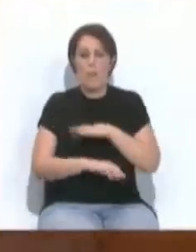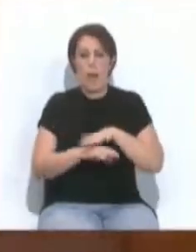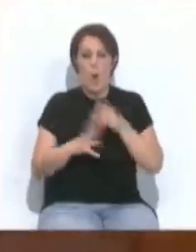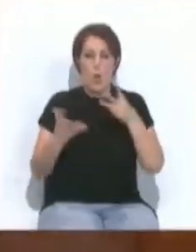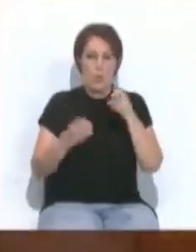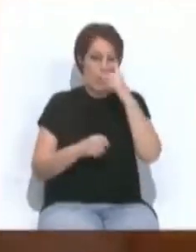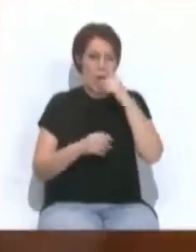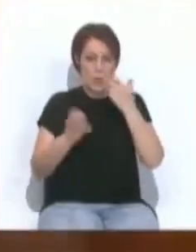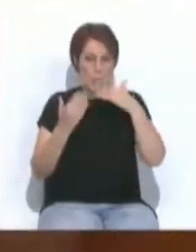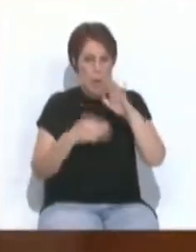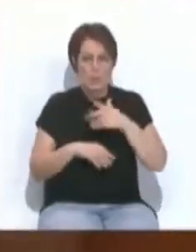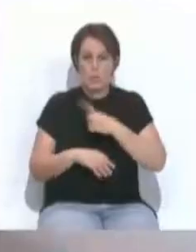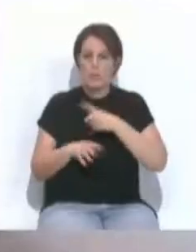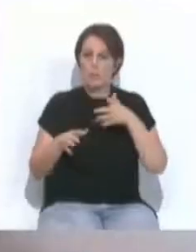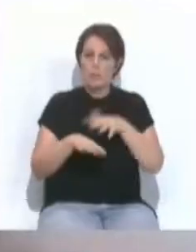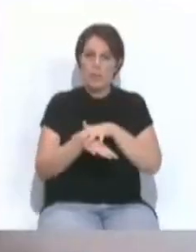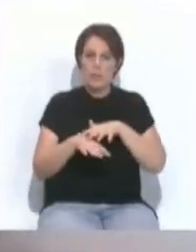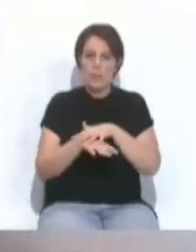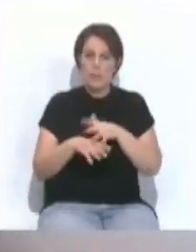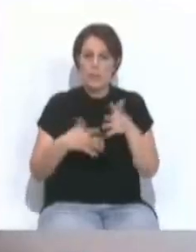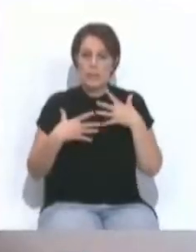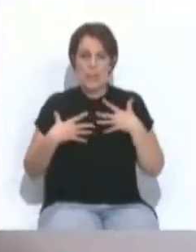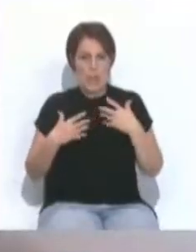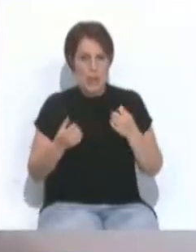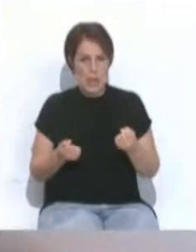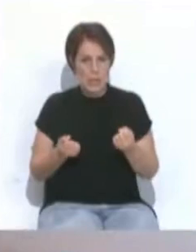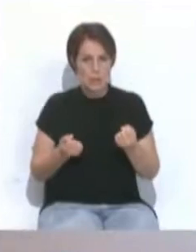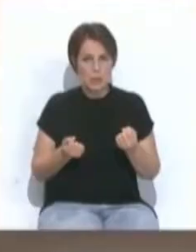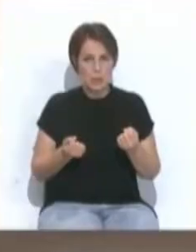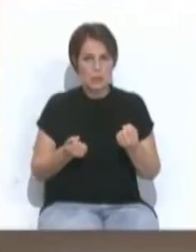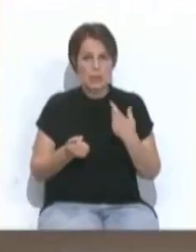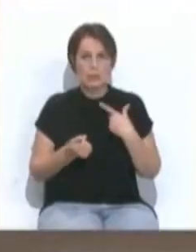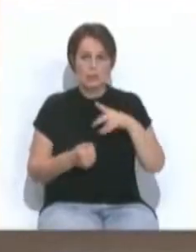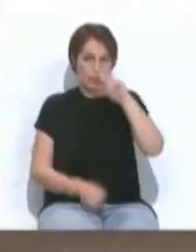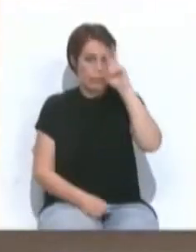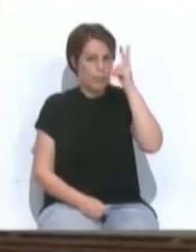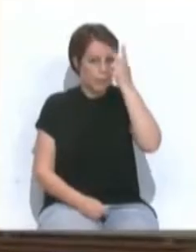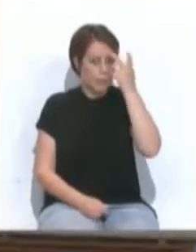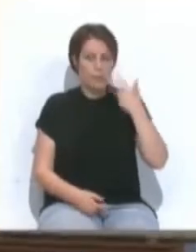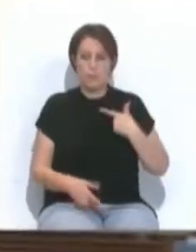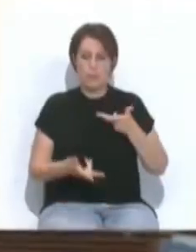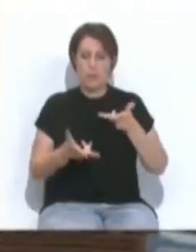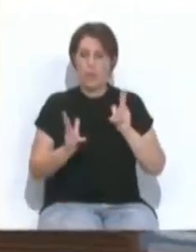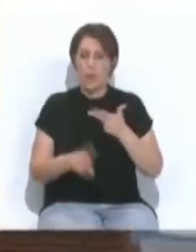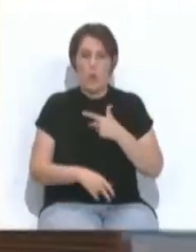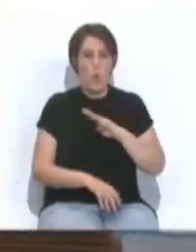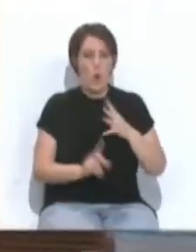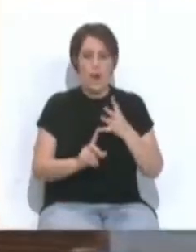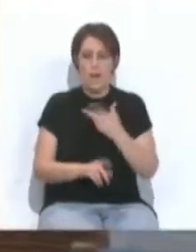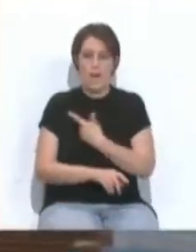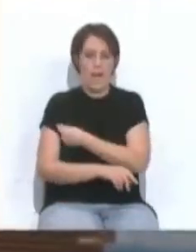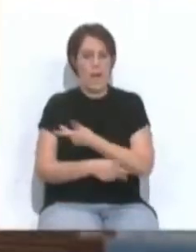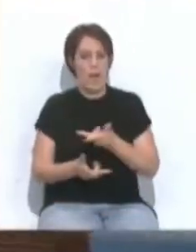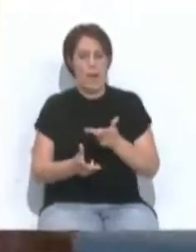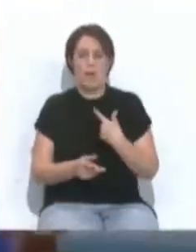mayores de 80 años. Exigimos al Ministerio de Sanidad que rectifique y autorice ya la cuarta dosis. Muchos